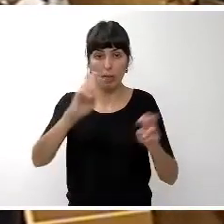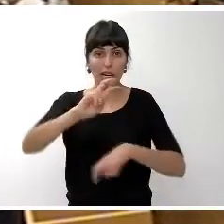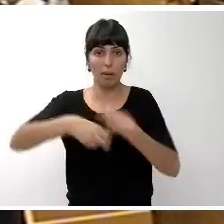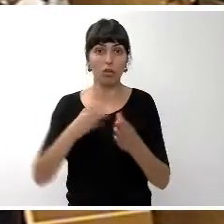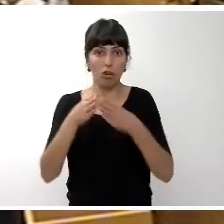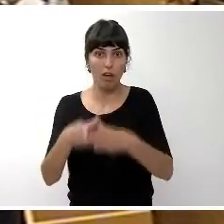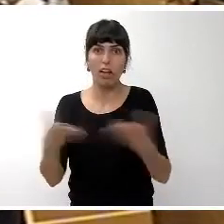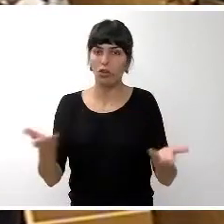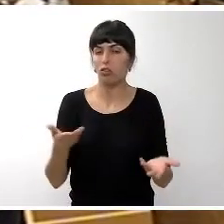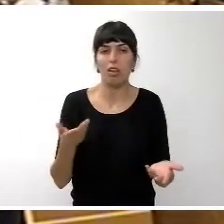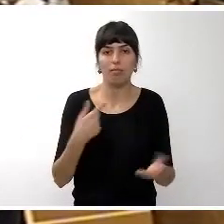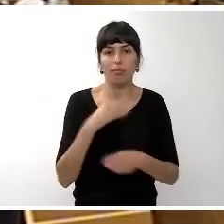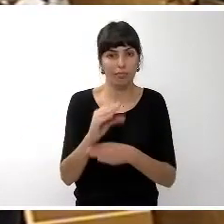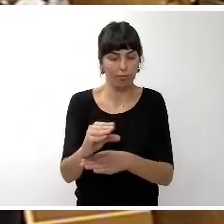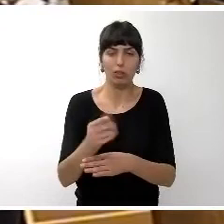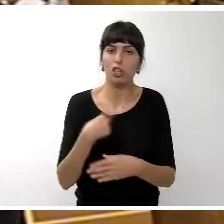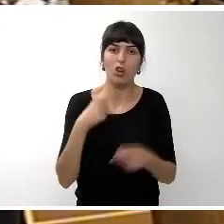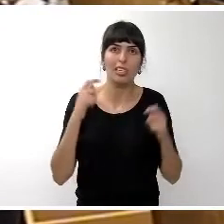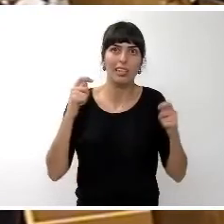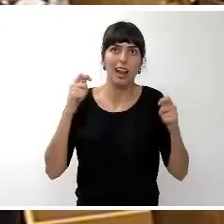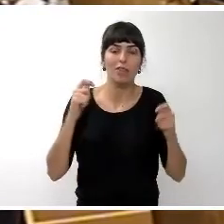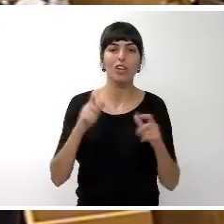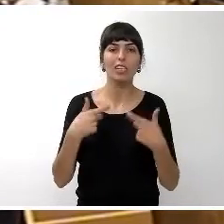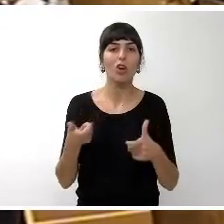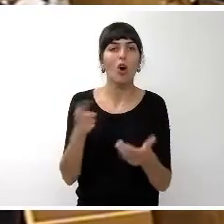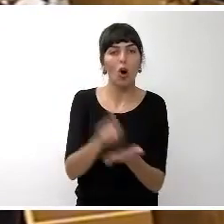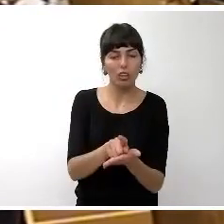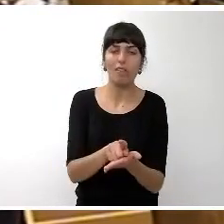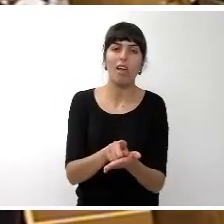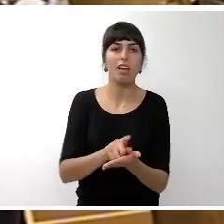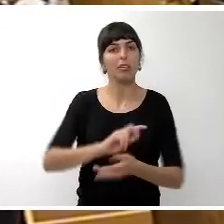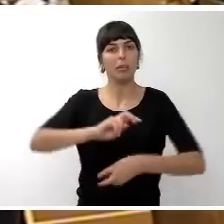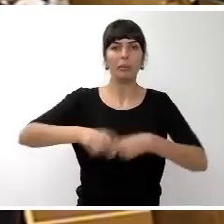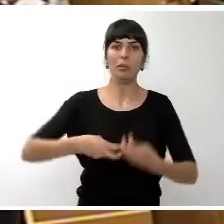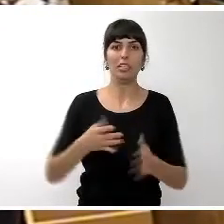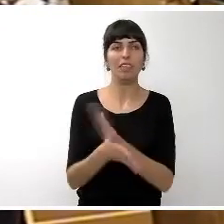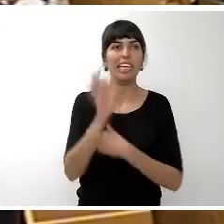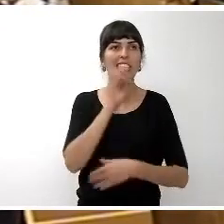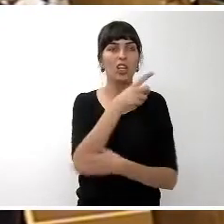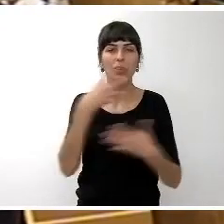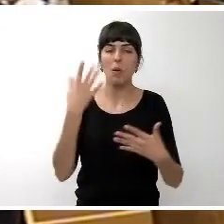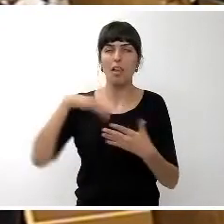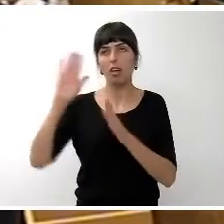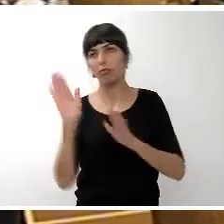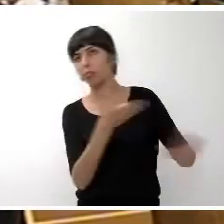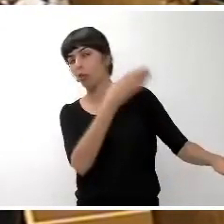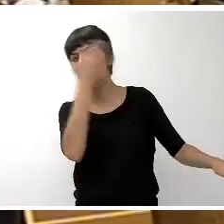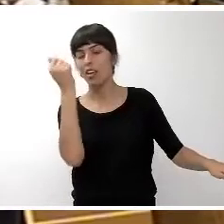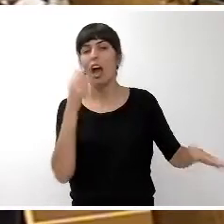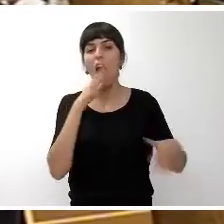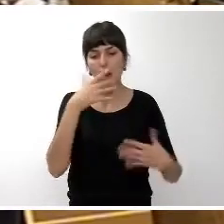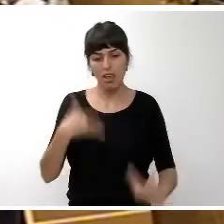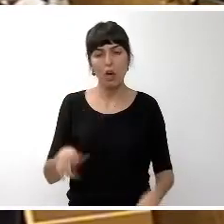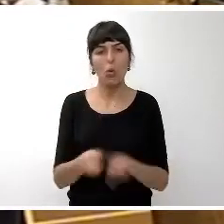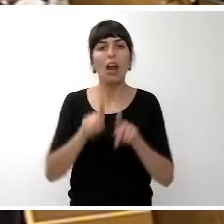públicamente que el sector haya vuelto al siglo presente y haya dejado el siglo XIX para convertirse en un sector de este